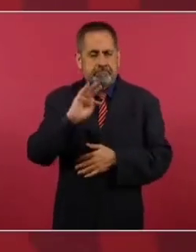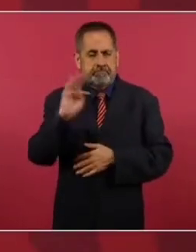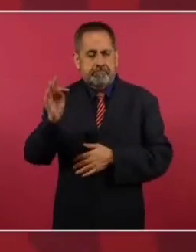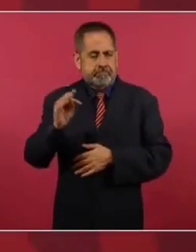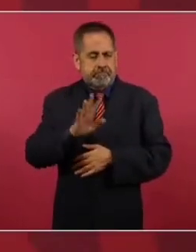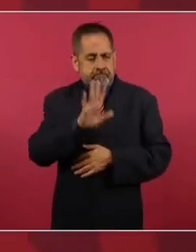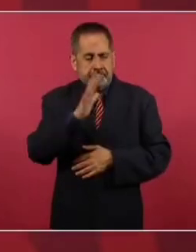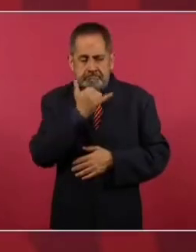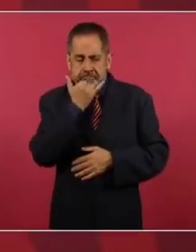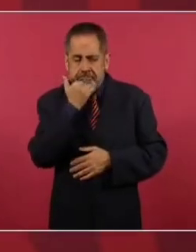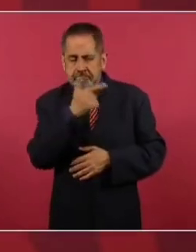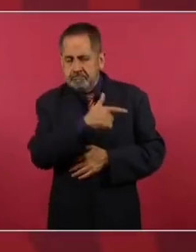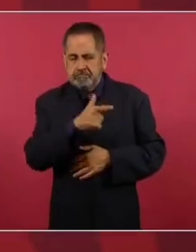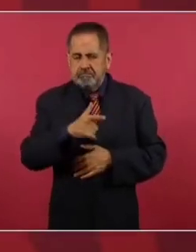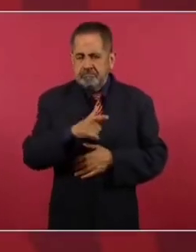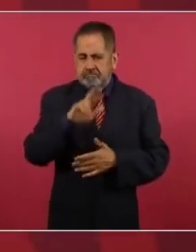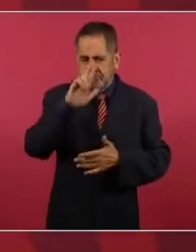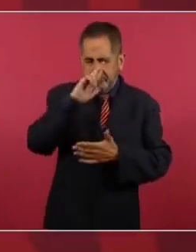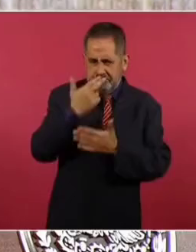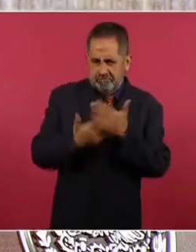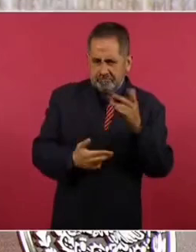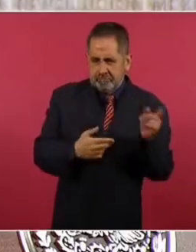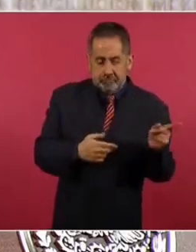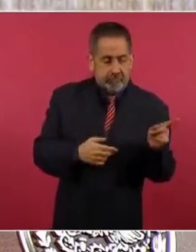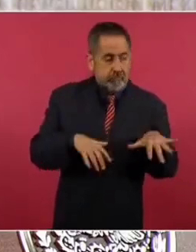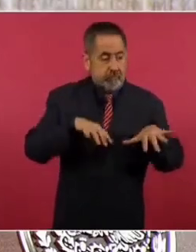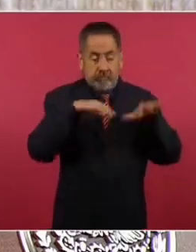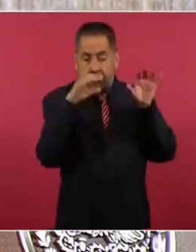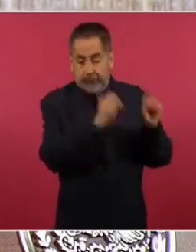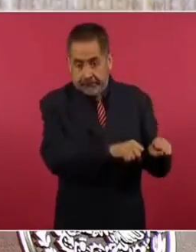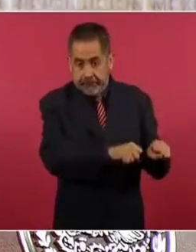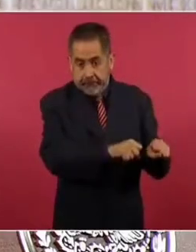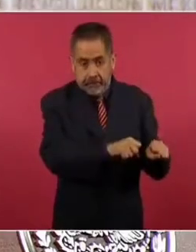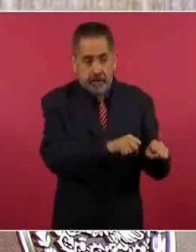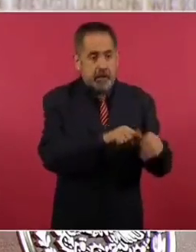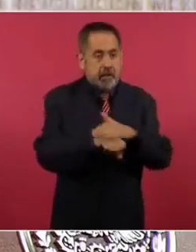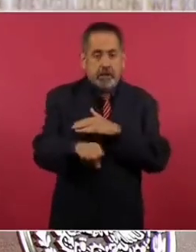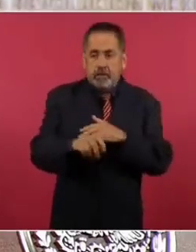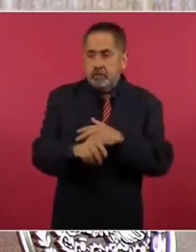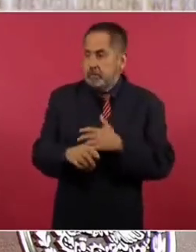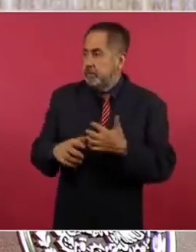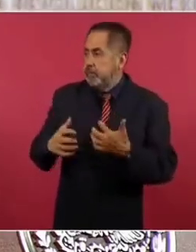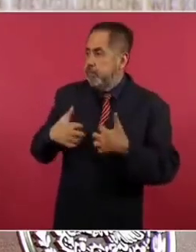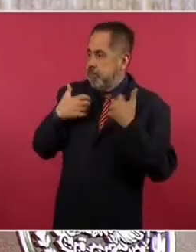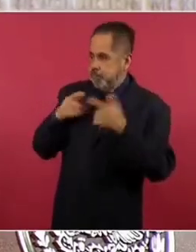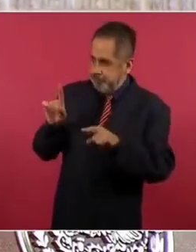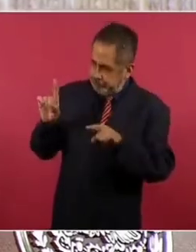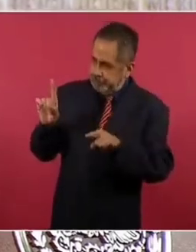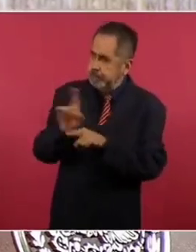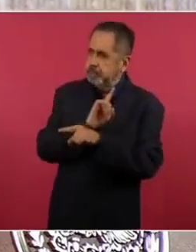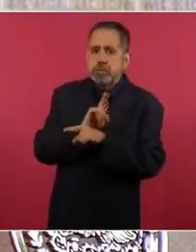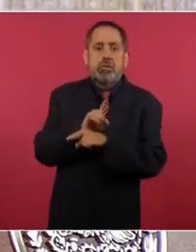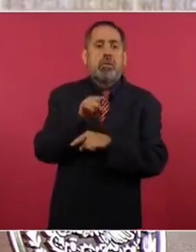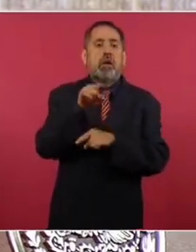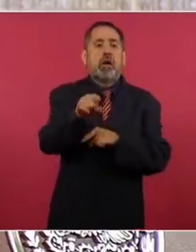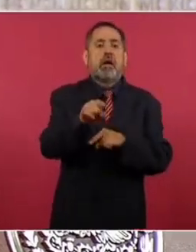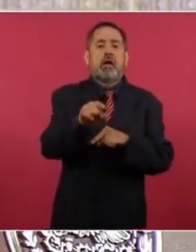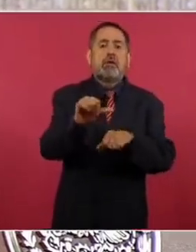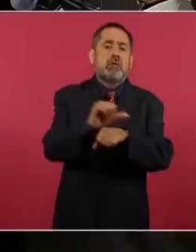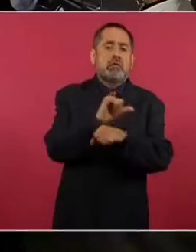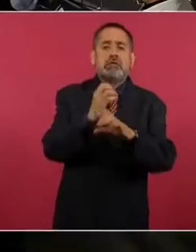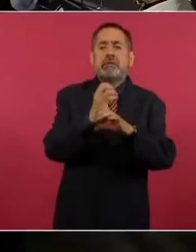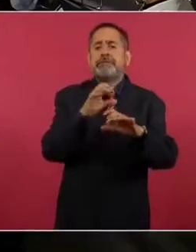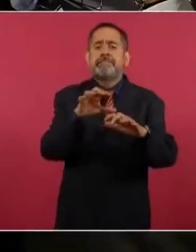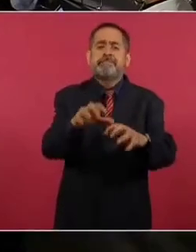delincuentes y hacerlo propaganda, pero